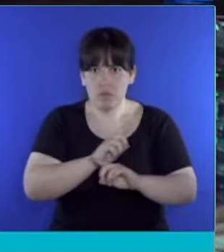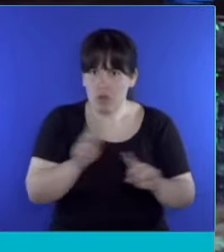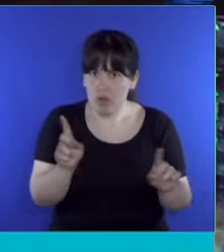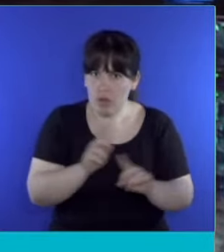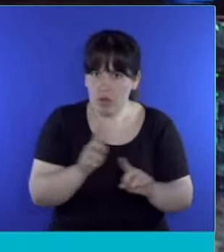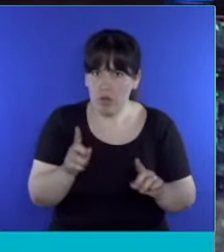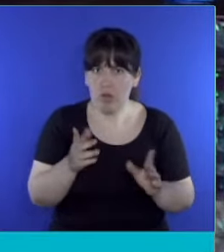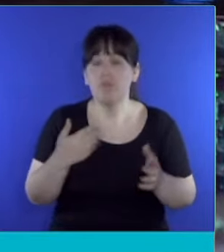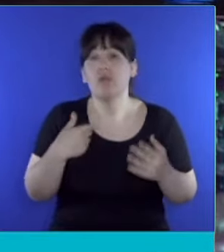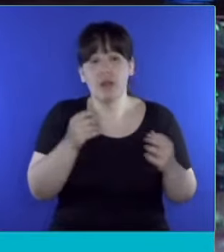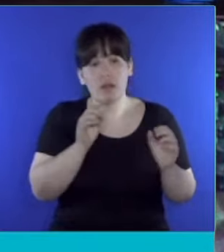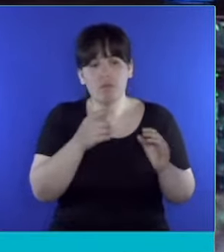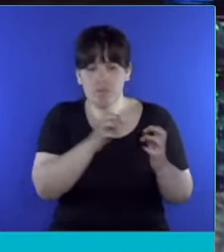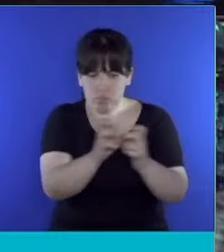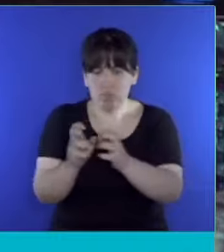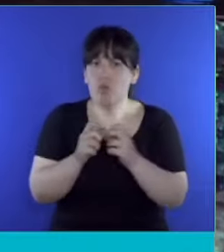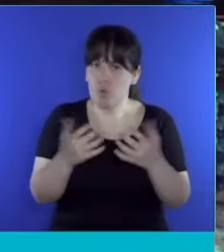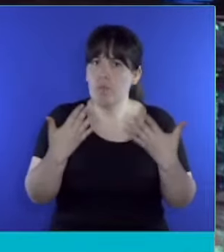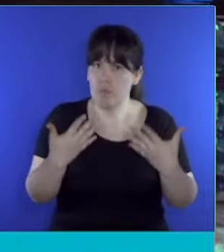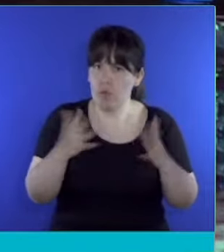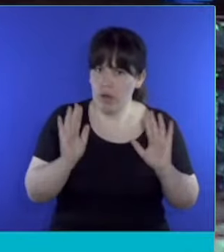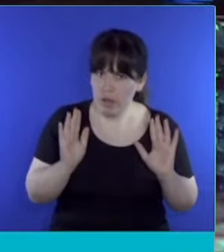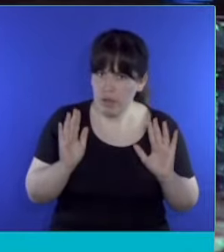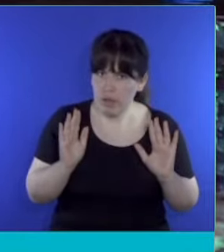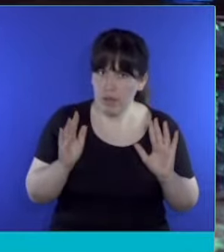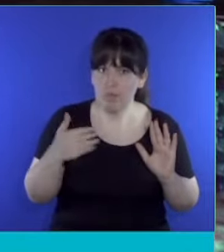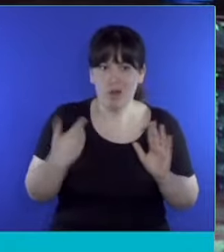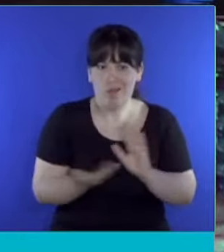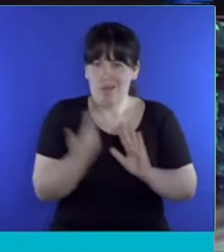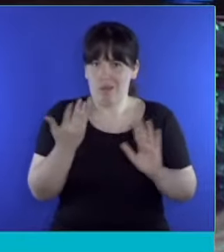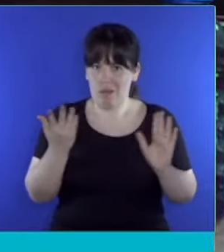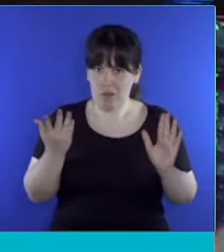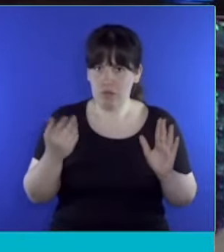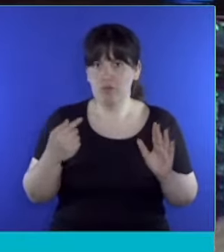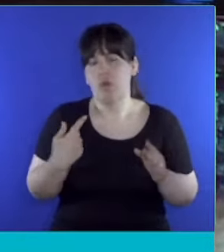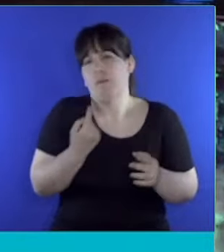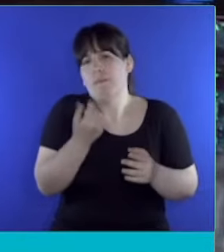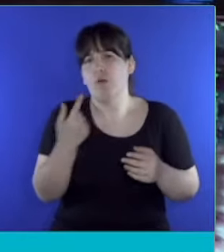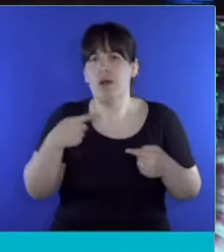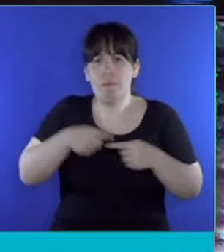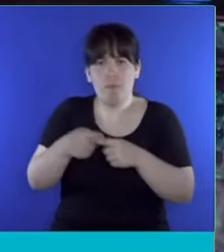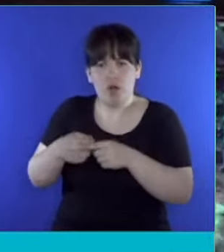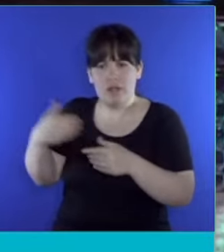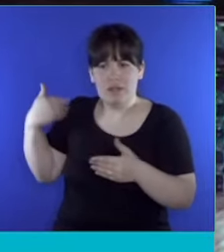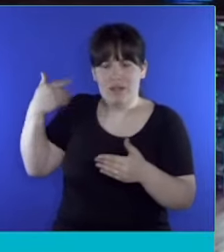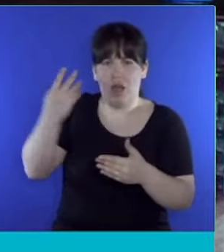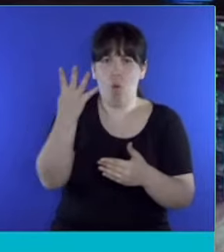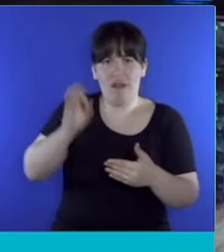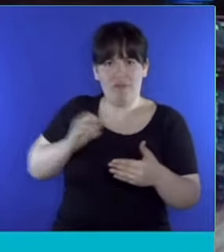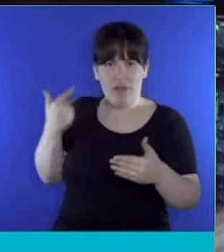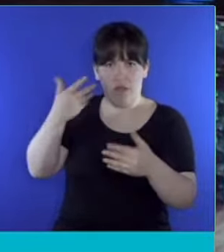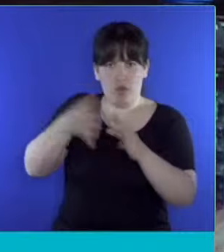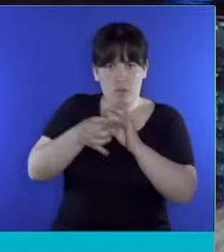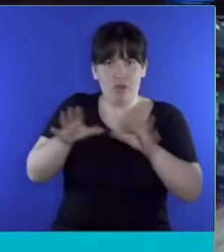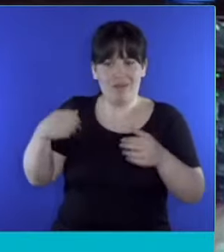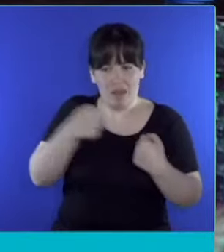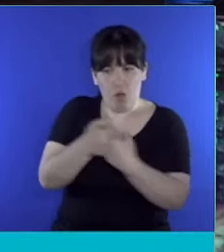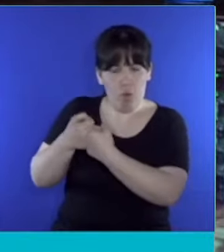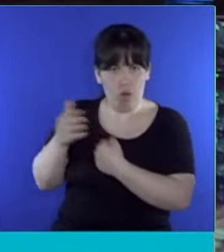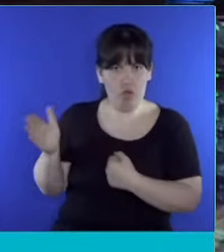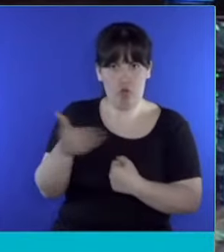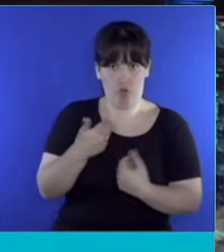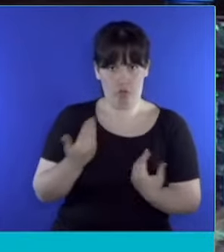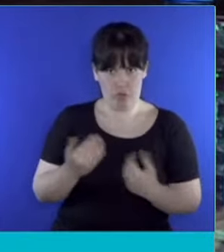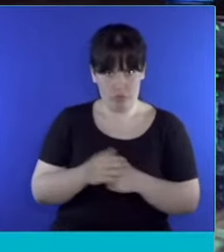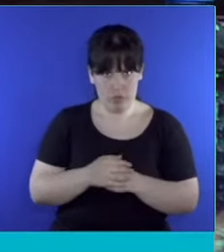revisar. Porque es una de las pocas políticas en las que nos pudimos poner de acuerdo en 40 años de democracia. Entonces, frente a